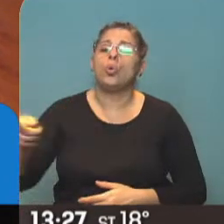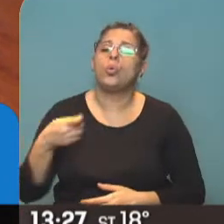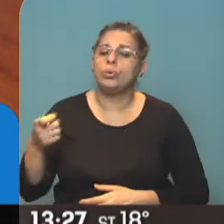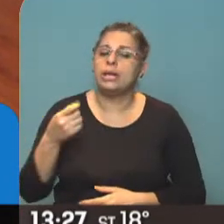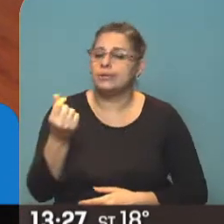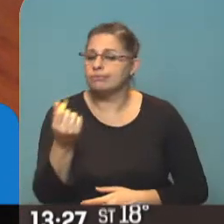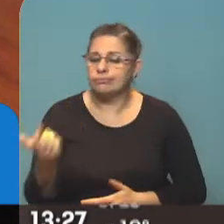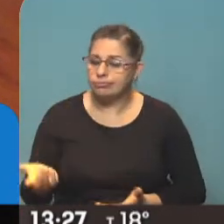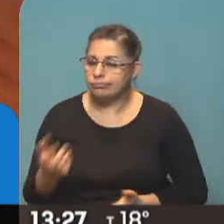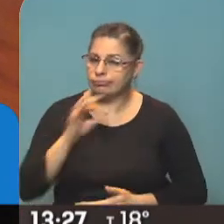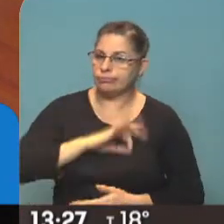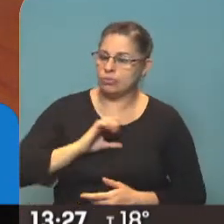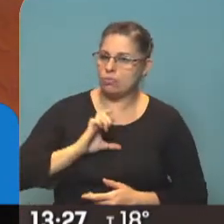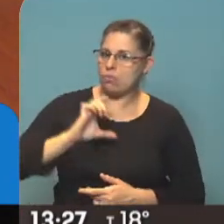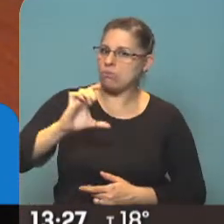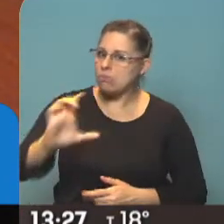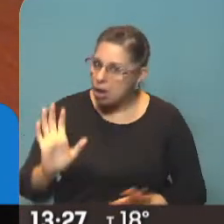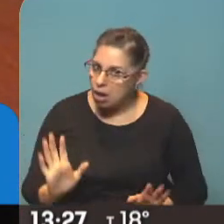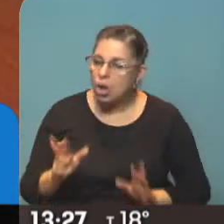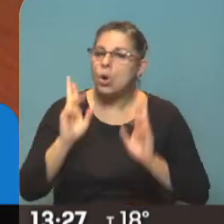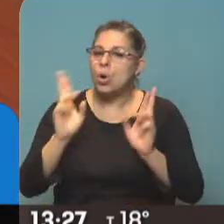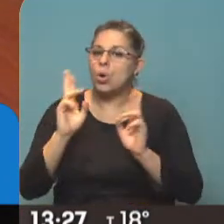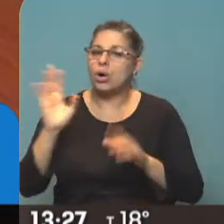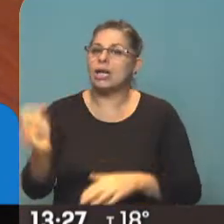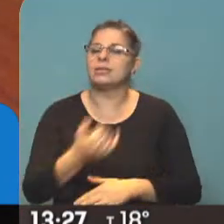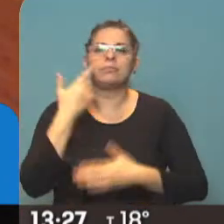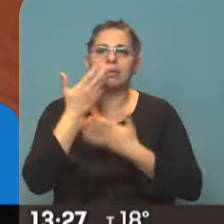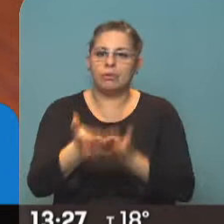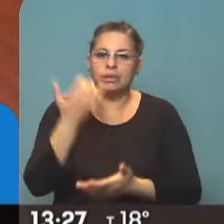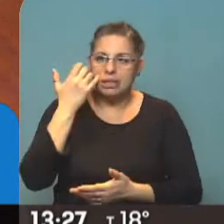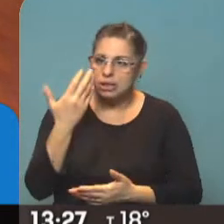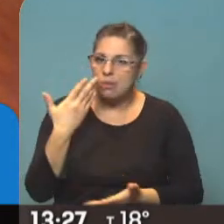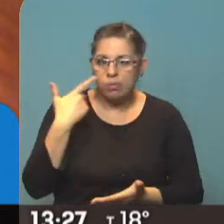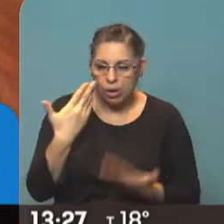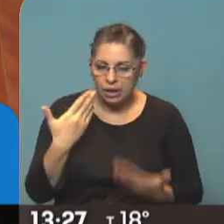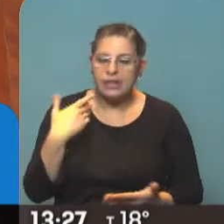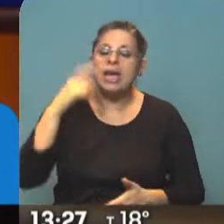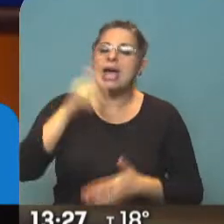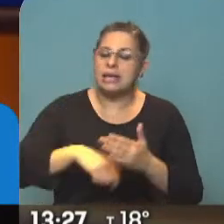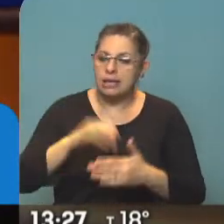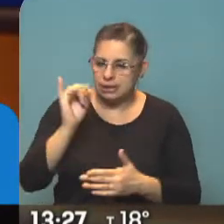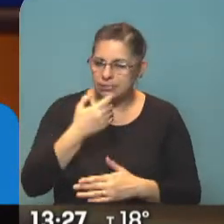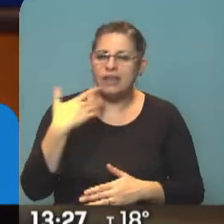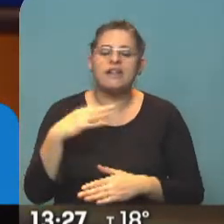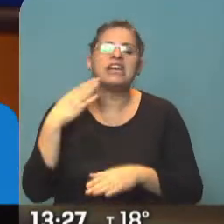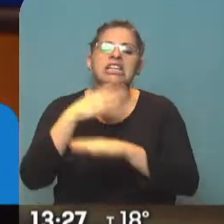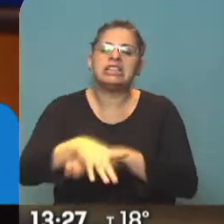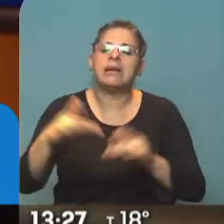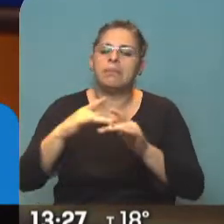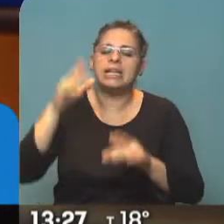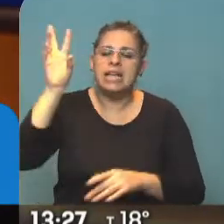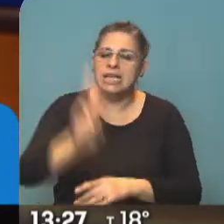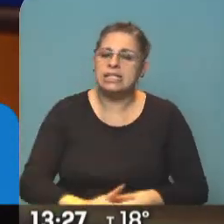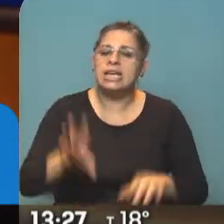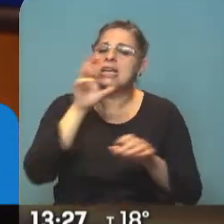crece mucho, crece mucho. Así que espero que aceptes la propuesta. Ya la tenés disponible. Acordate que tenés que entrar en la página de ANSES con tu